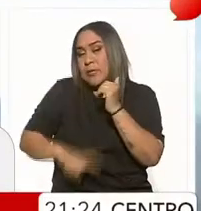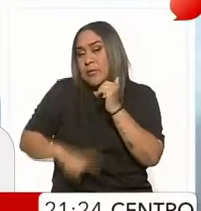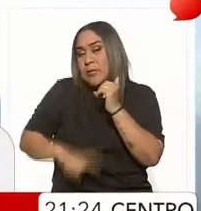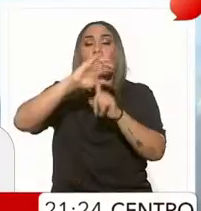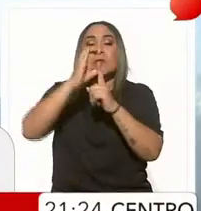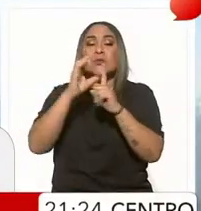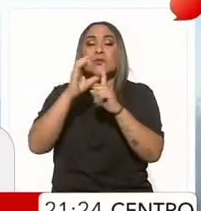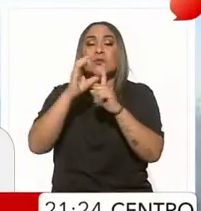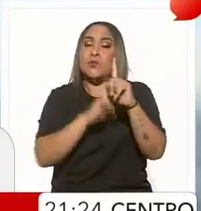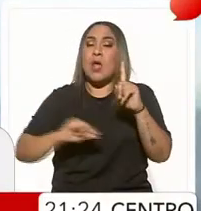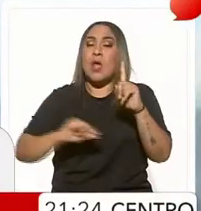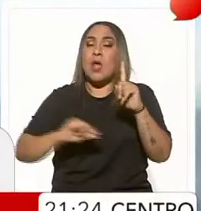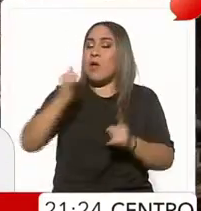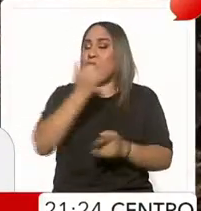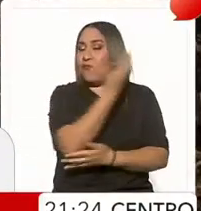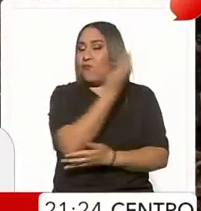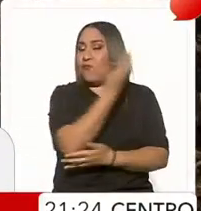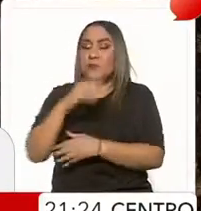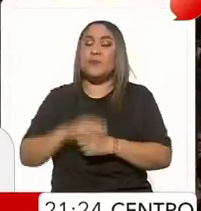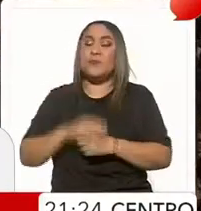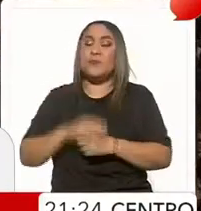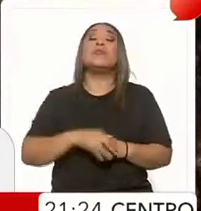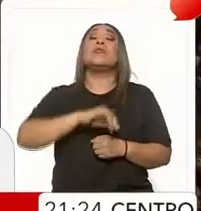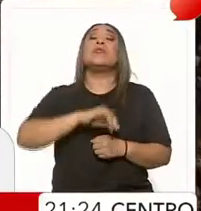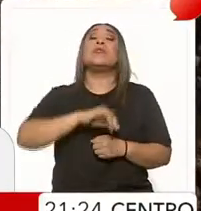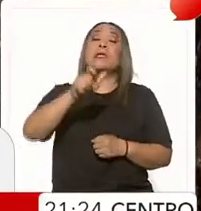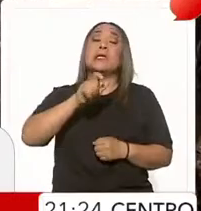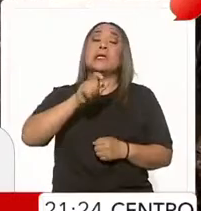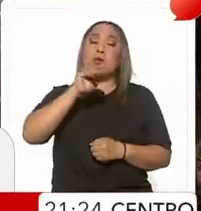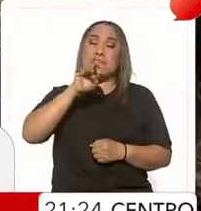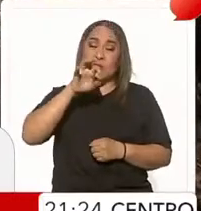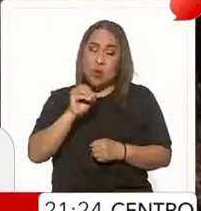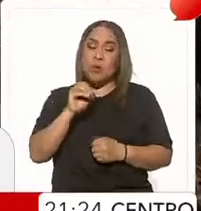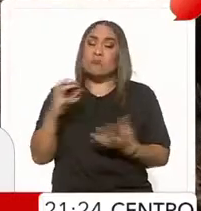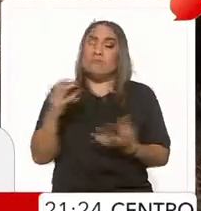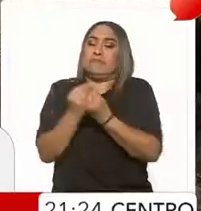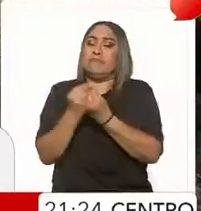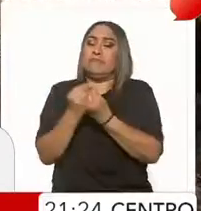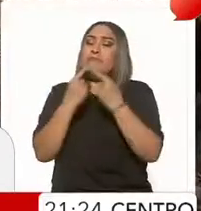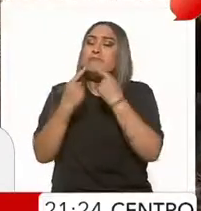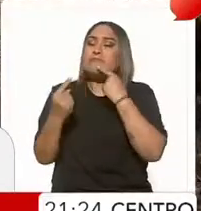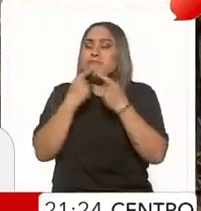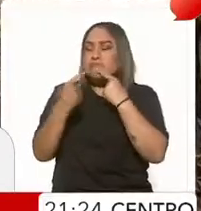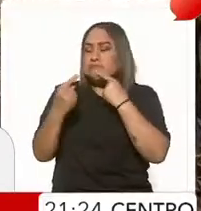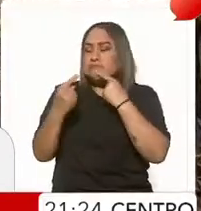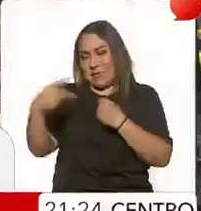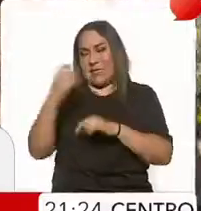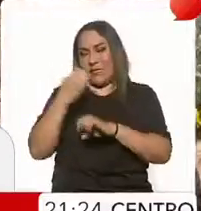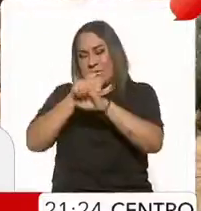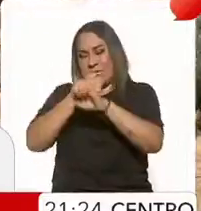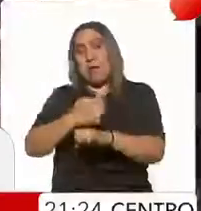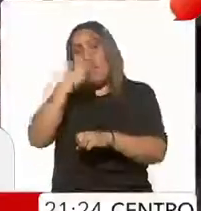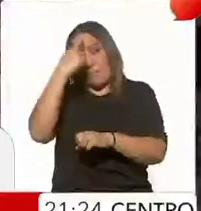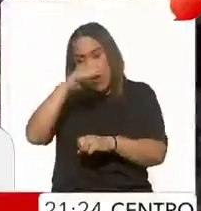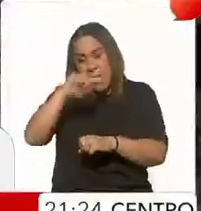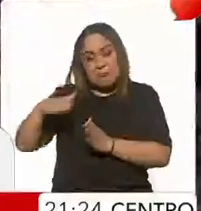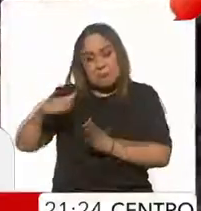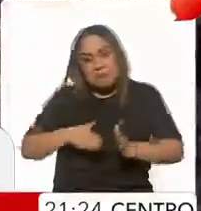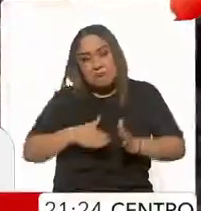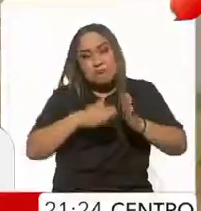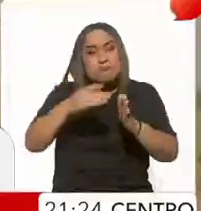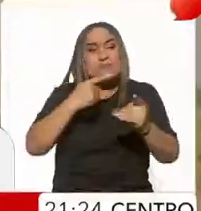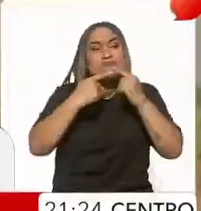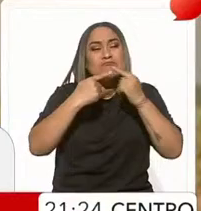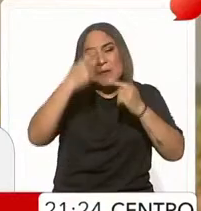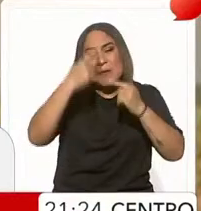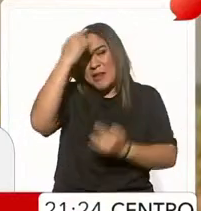Forestal. En Gilotzingo se desplegó personal de la Junta de Caminos Estatal para rehabilitar brechas rurales y cortafuego